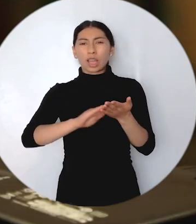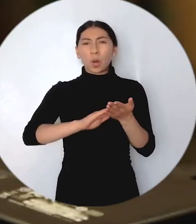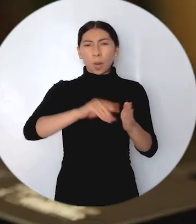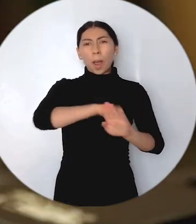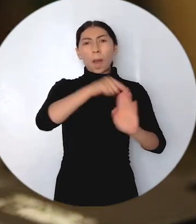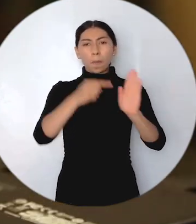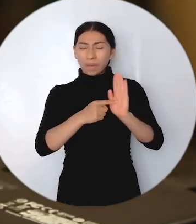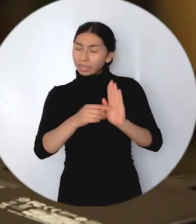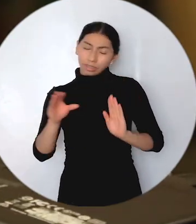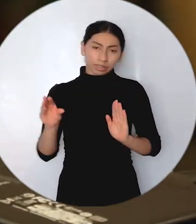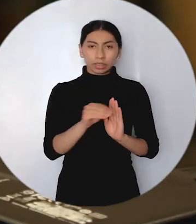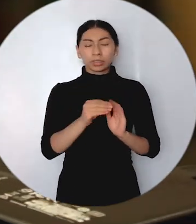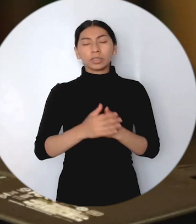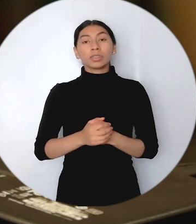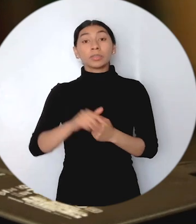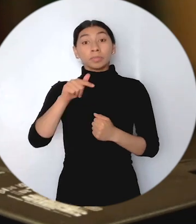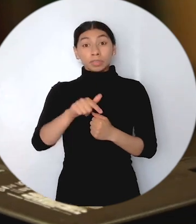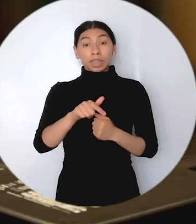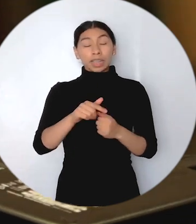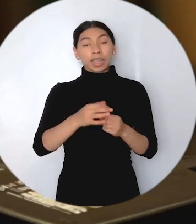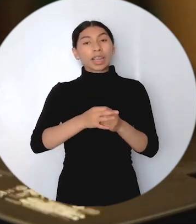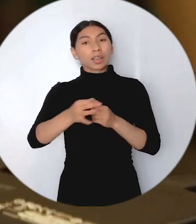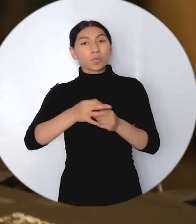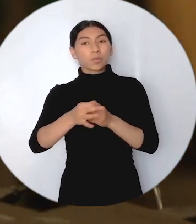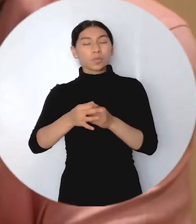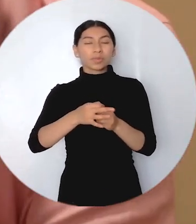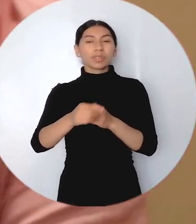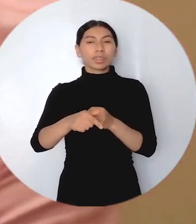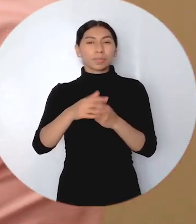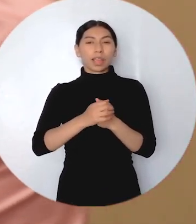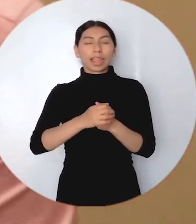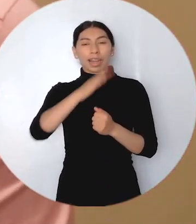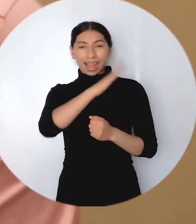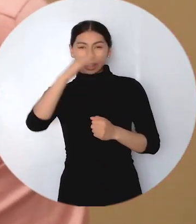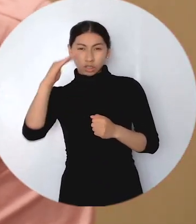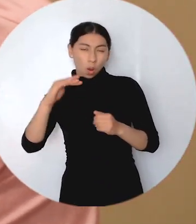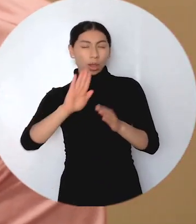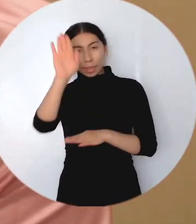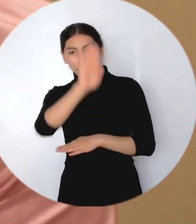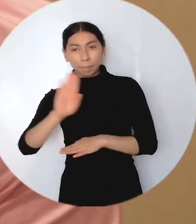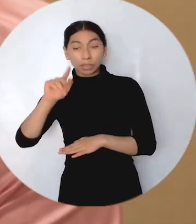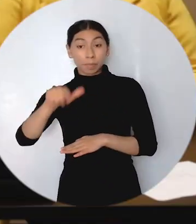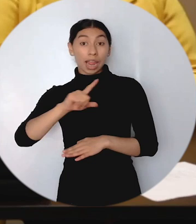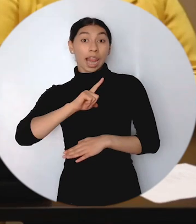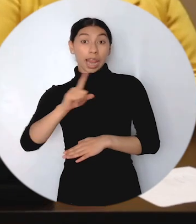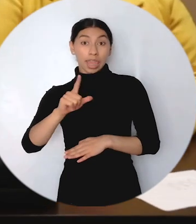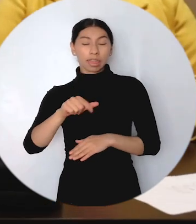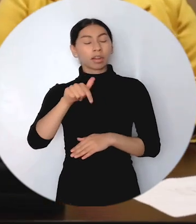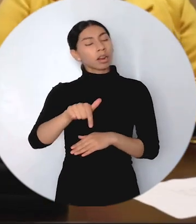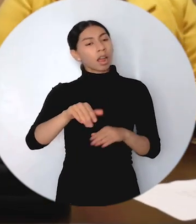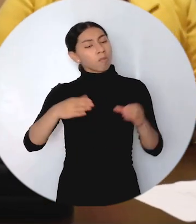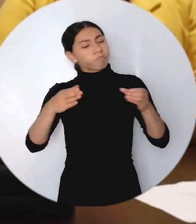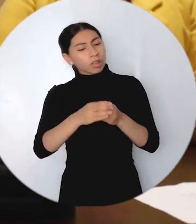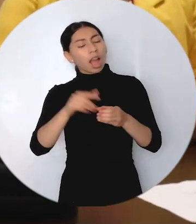reparación integral. Menderson Mosquera, coordinador de la Mesa Departamental de Víctimas en Antioquia, se refirió así a los logros